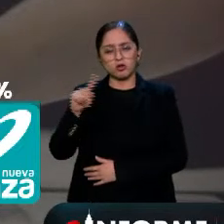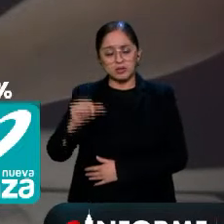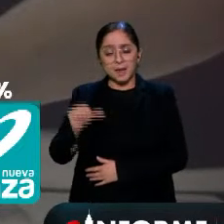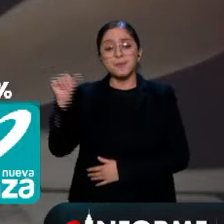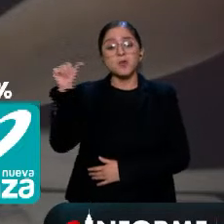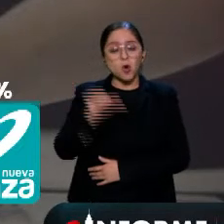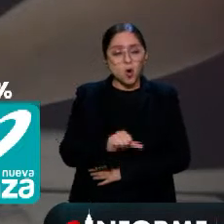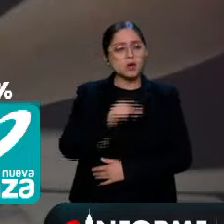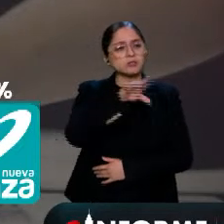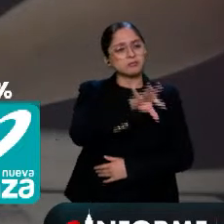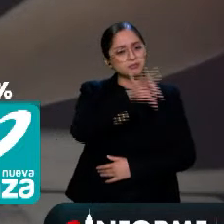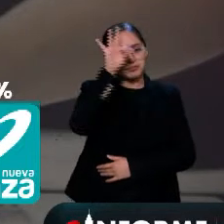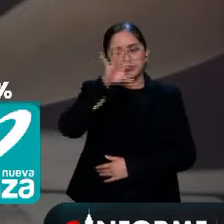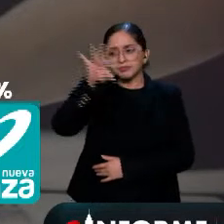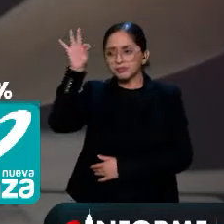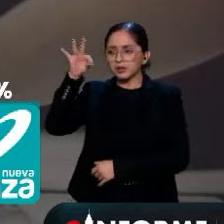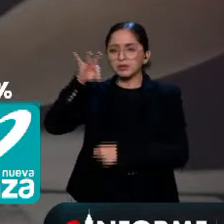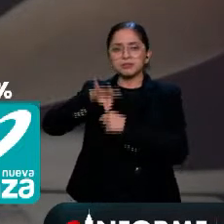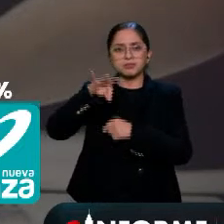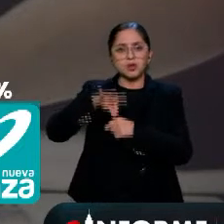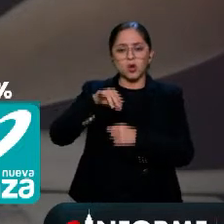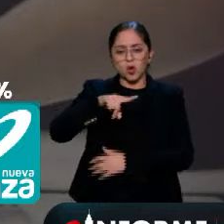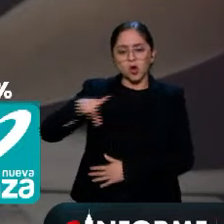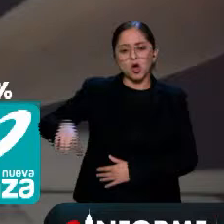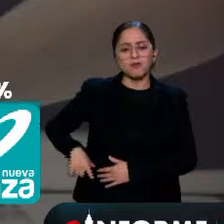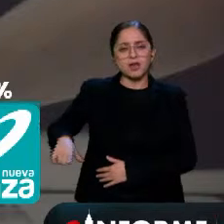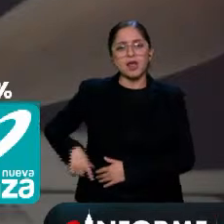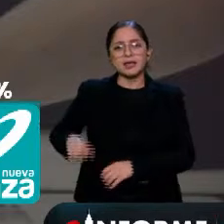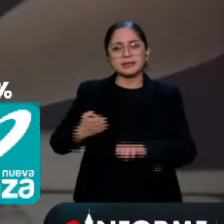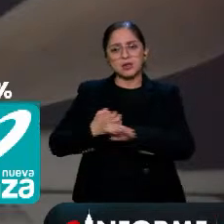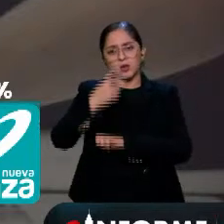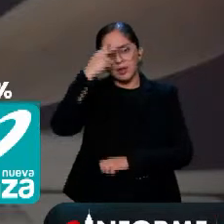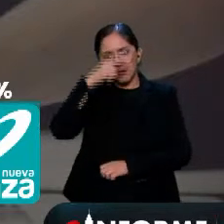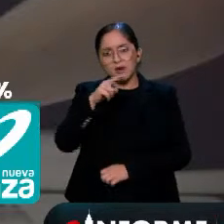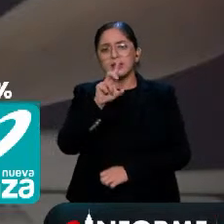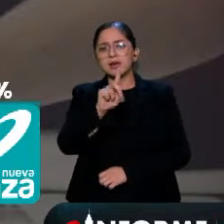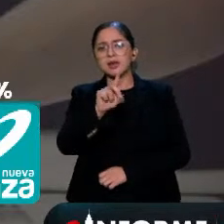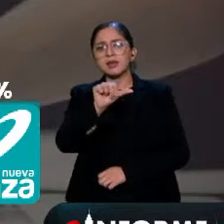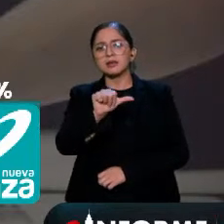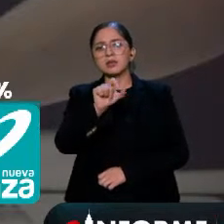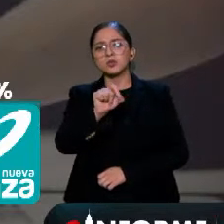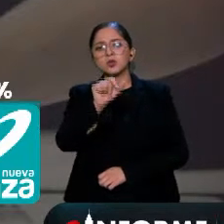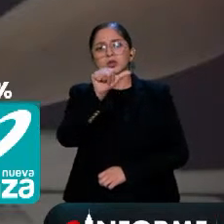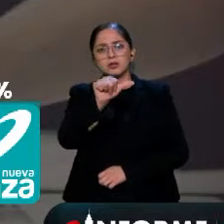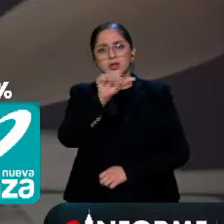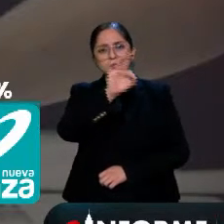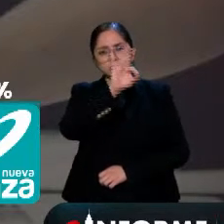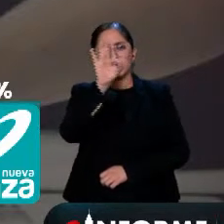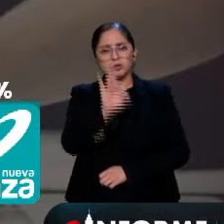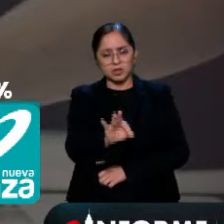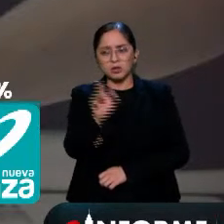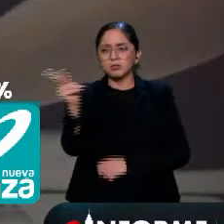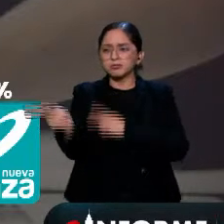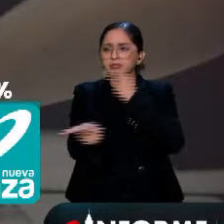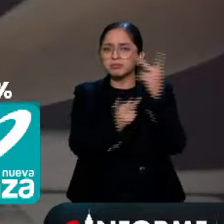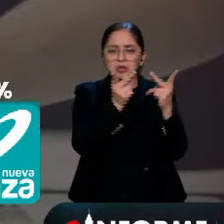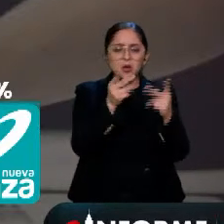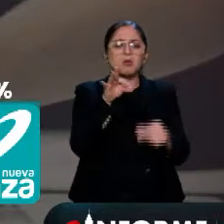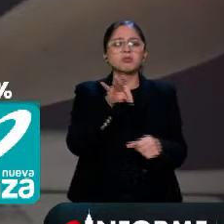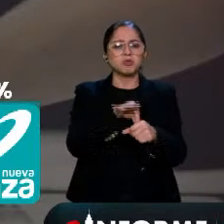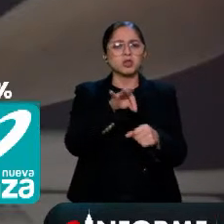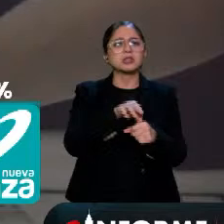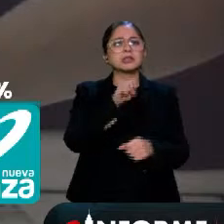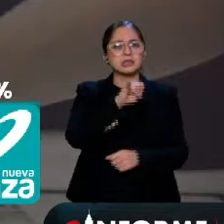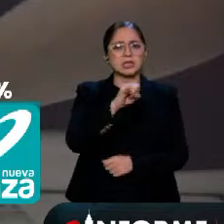elecciones para elegir al gobernador o gobernadora del Estado de México, 36.6 de los encuestados votarían por Morena,